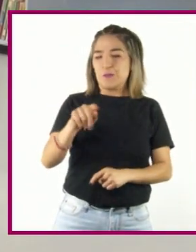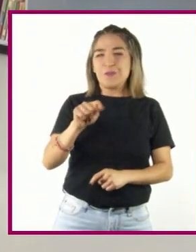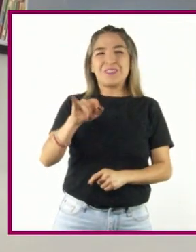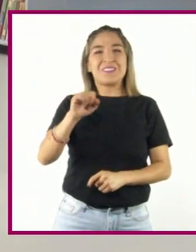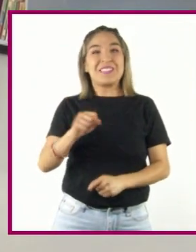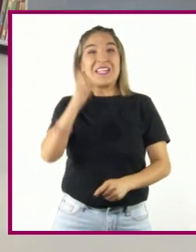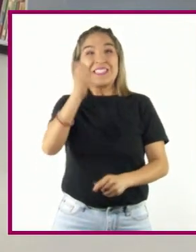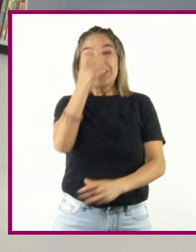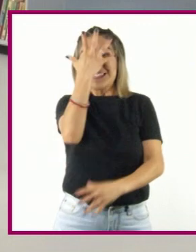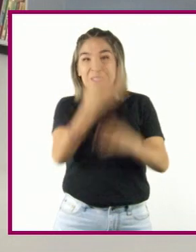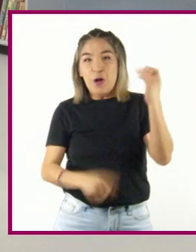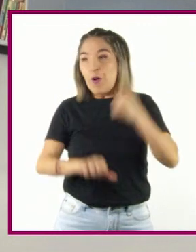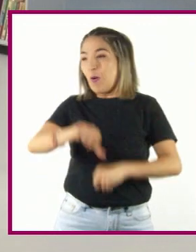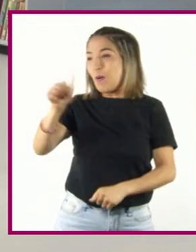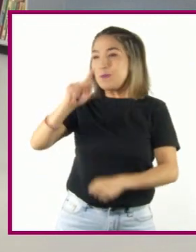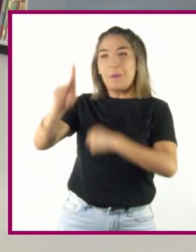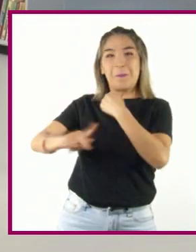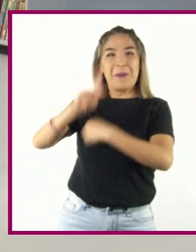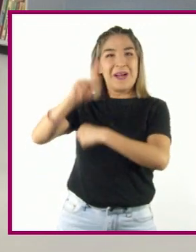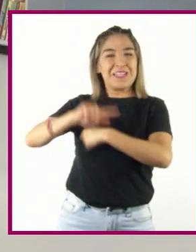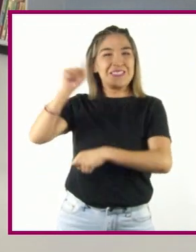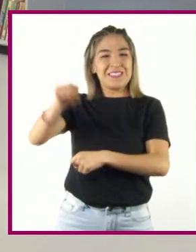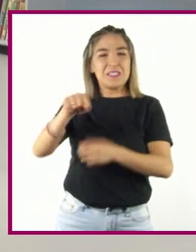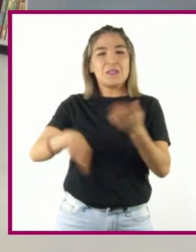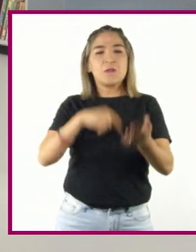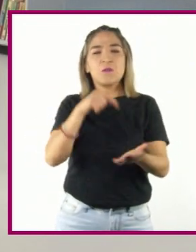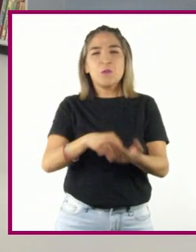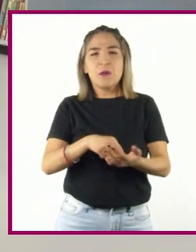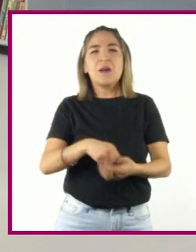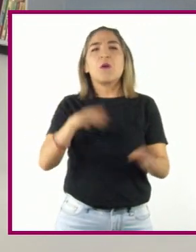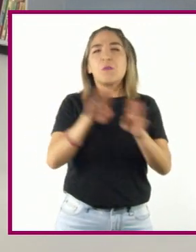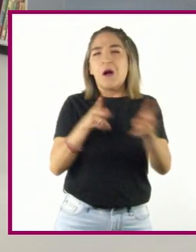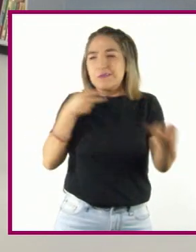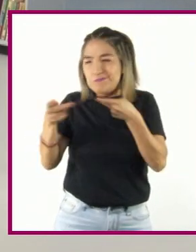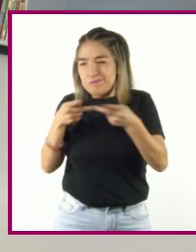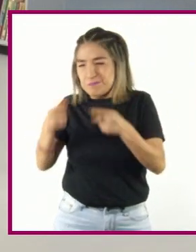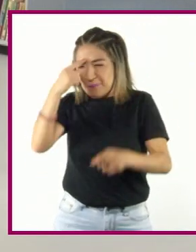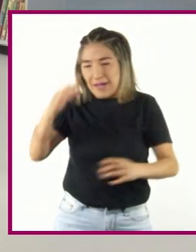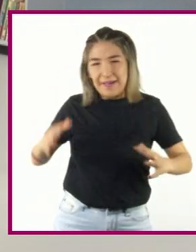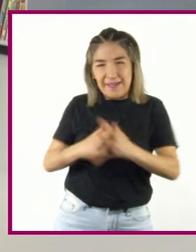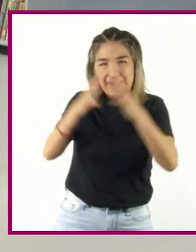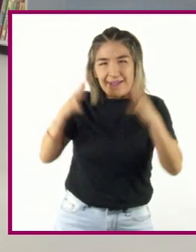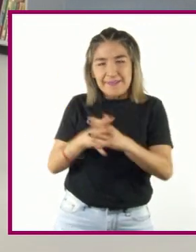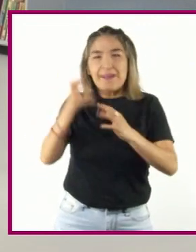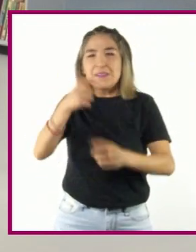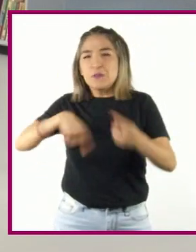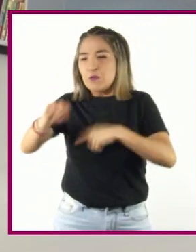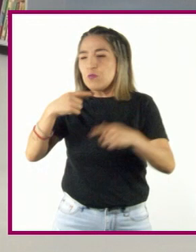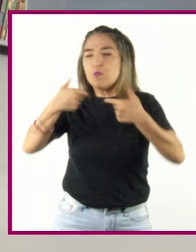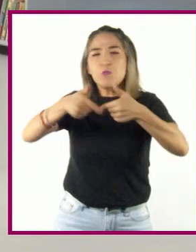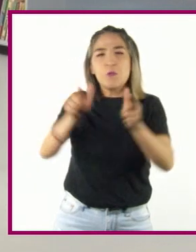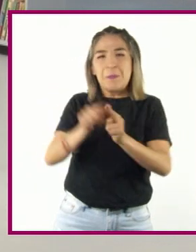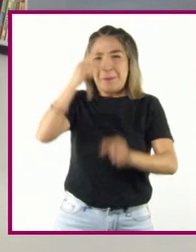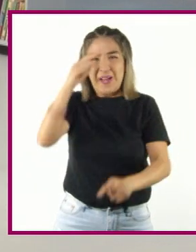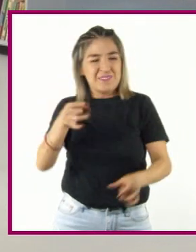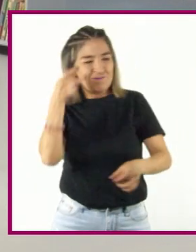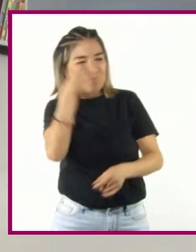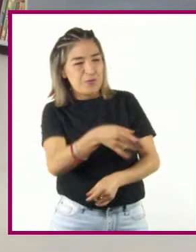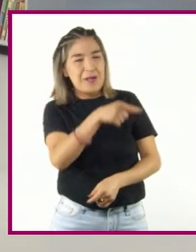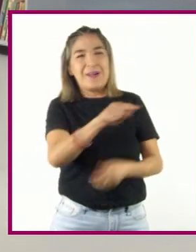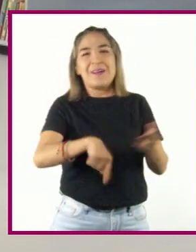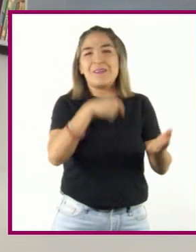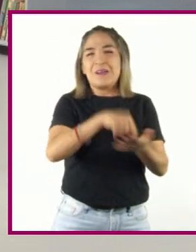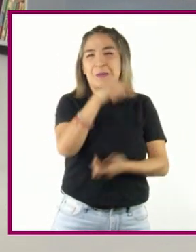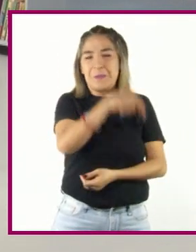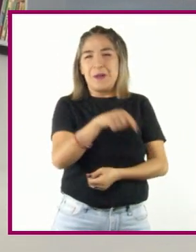que habían huido a otros países, sobre todo a Uganda, organizaron una serie de guerrillas que invadieron Ruanda con la intención de derrocar a los Hutus.